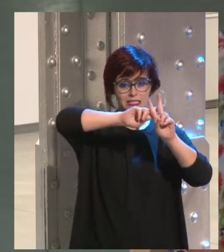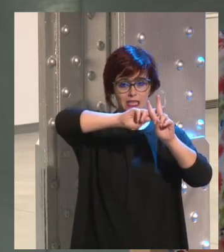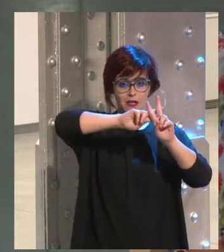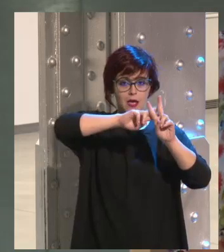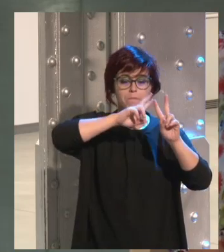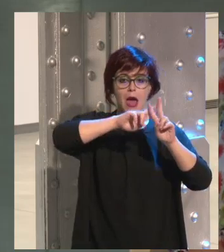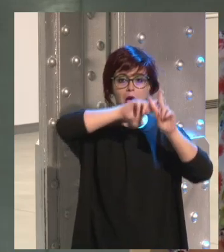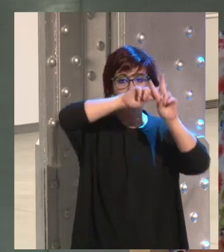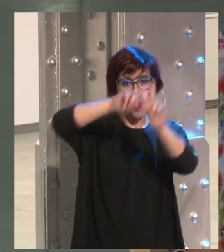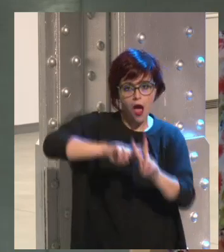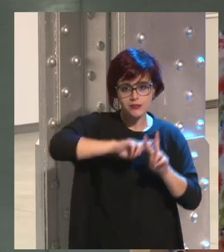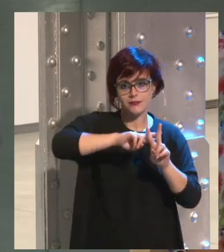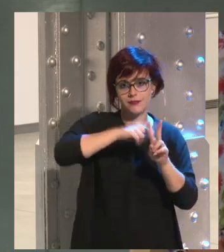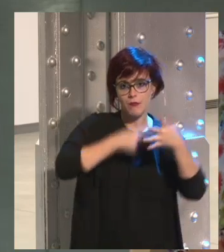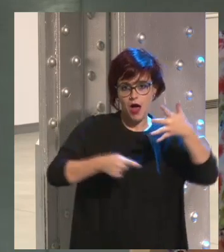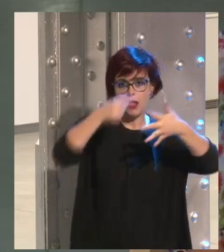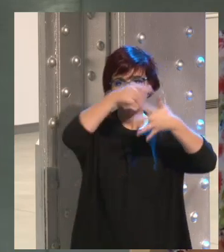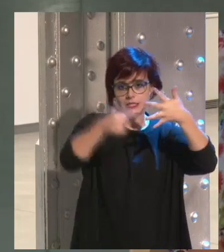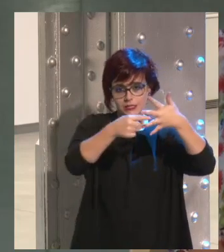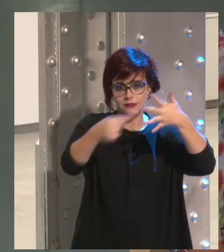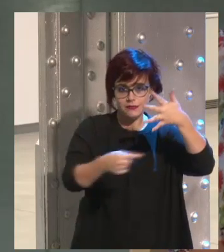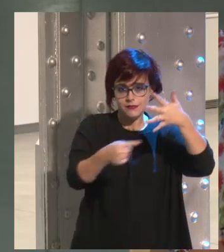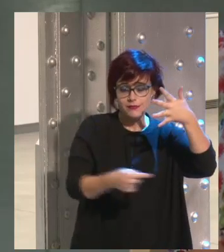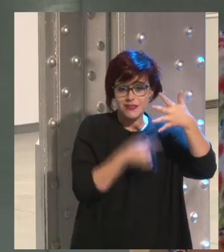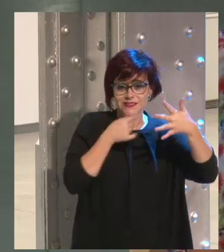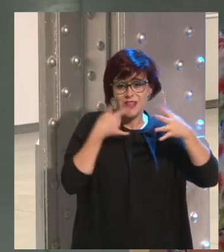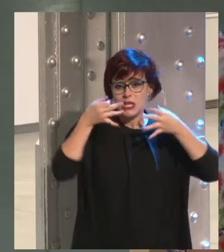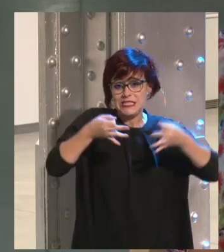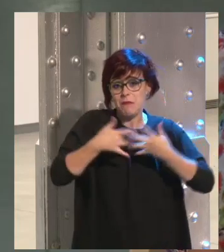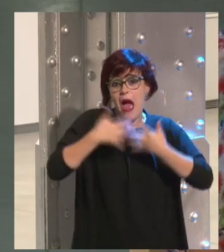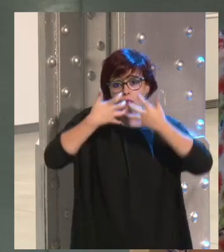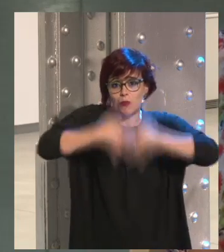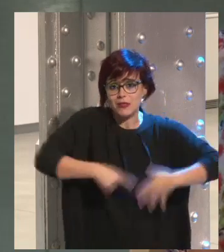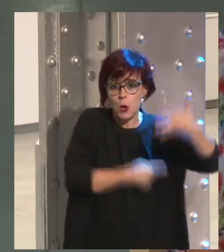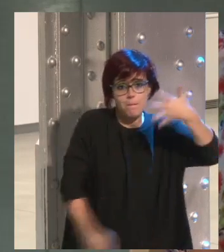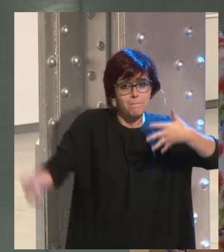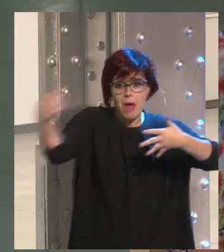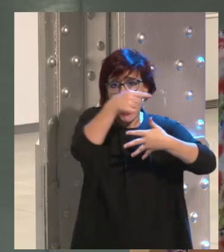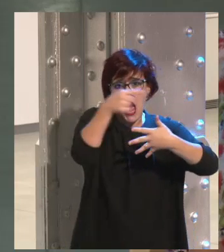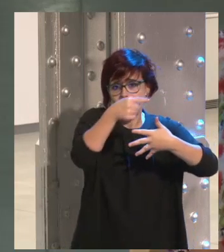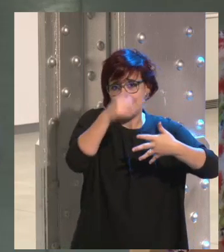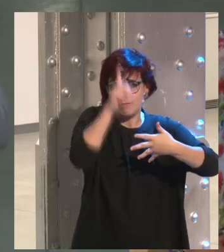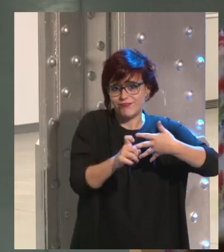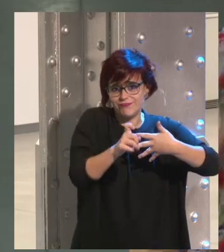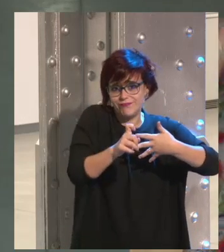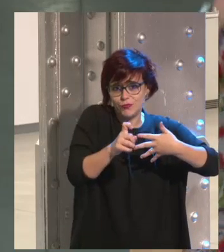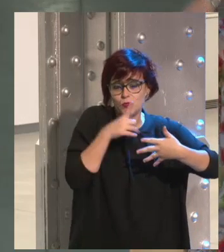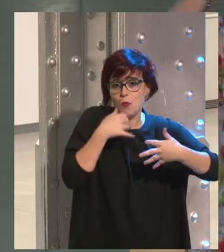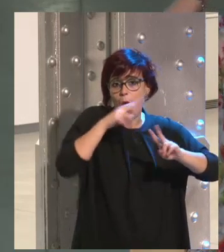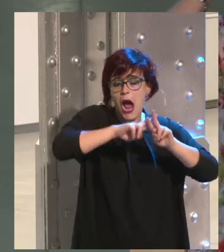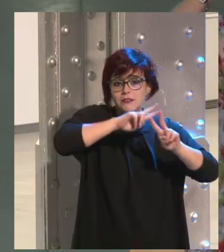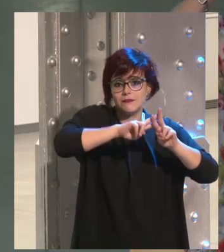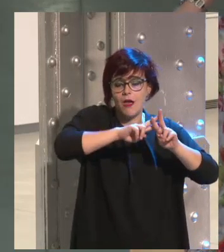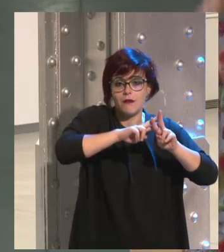que se fuesen cayendo, sería automáticamente número uno durante meses sin que se cayese de ahí un hashtag de a lo mejor